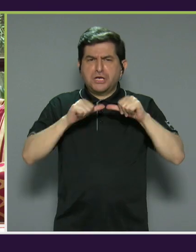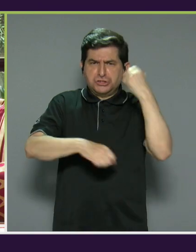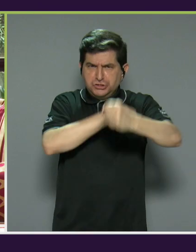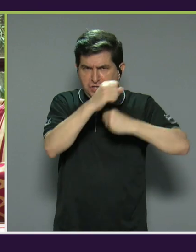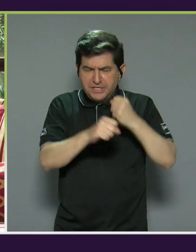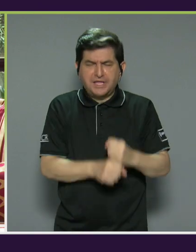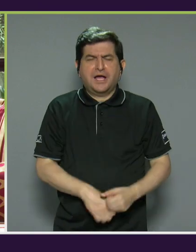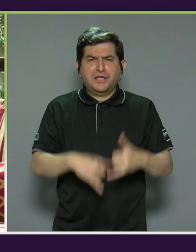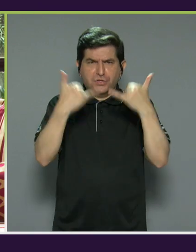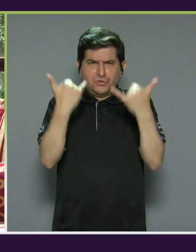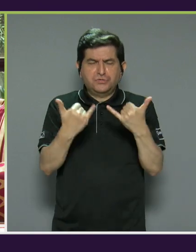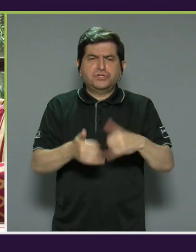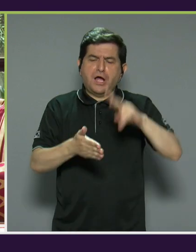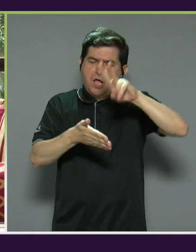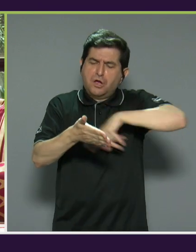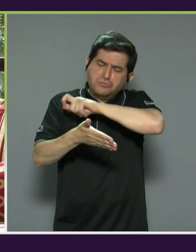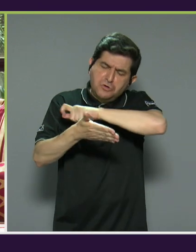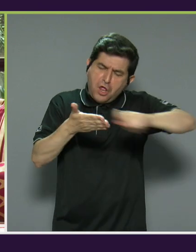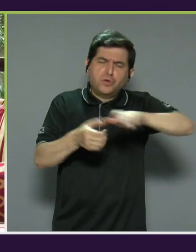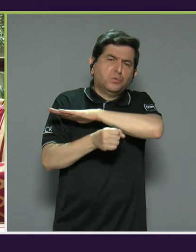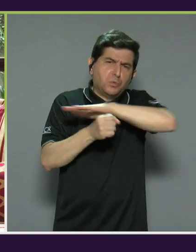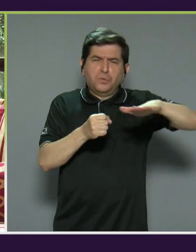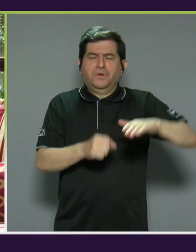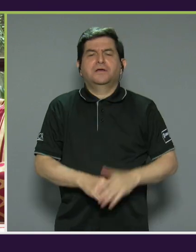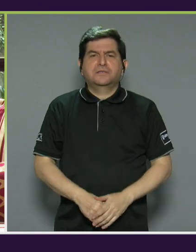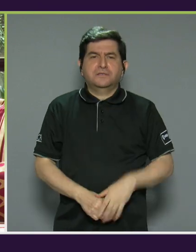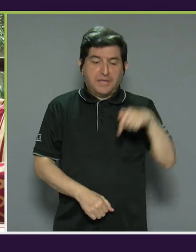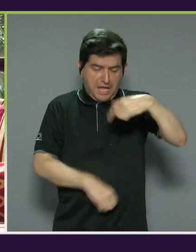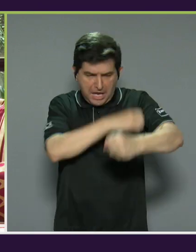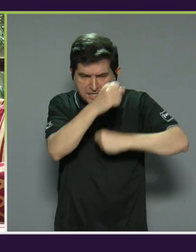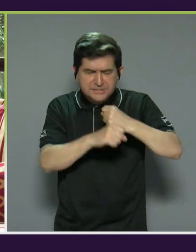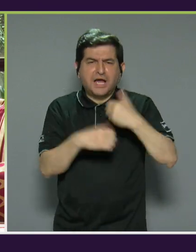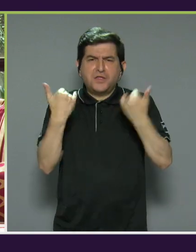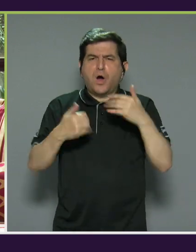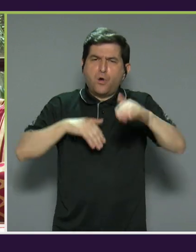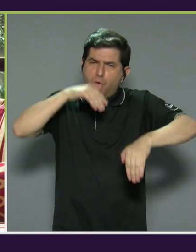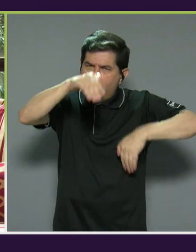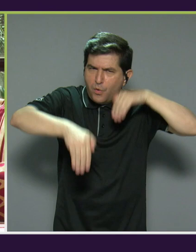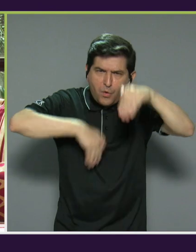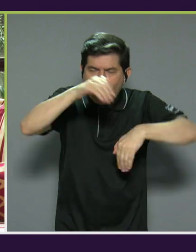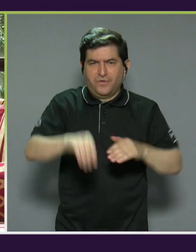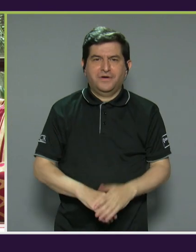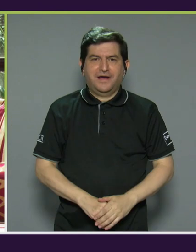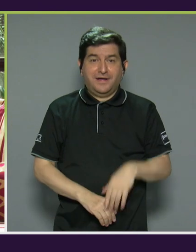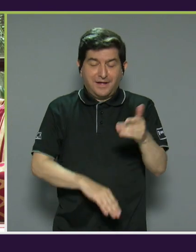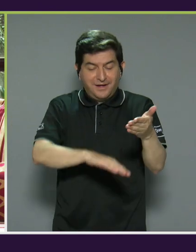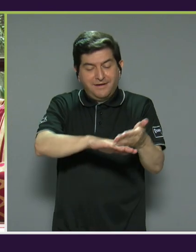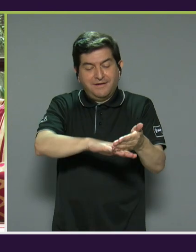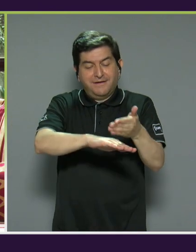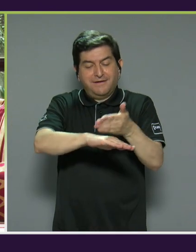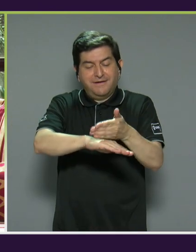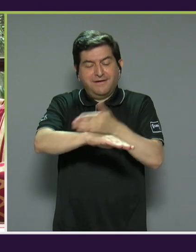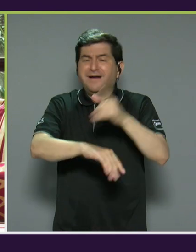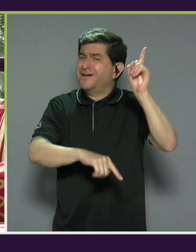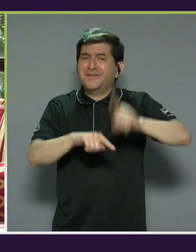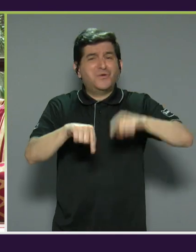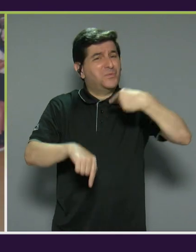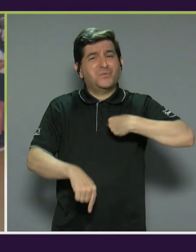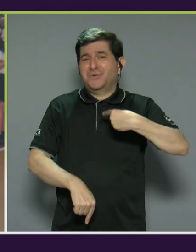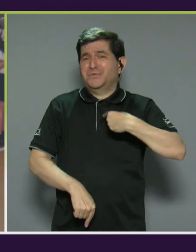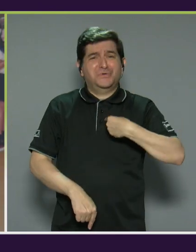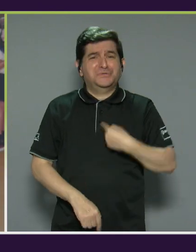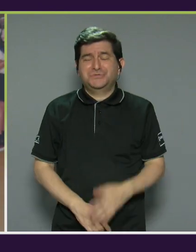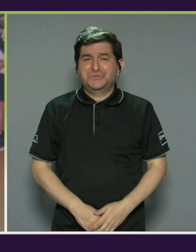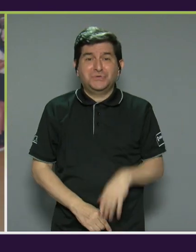vamos a meternos de lleno a la lectoescritura, este año aprender a nadar, este, o sea, vamos así porque y no puedo estar